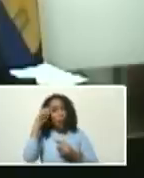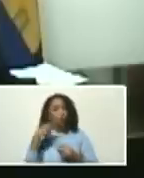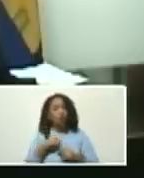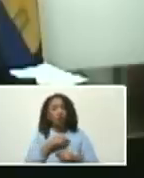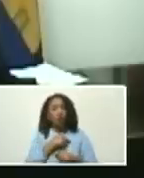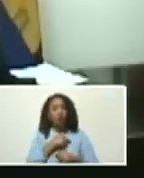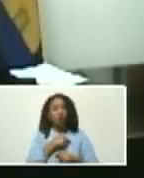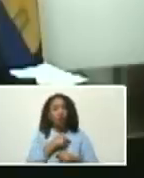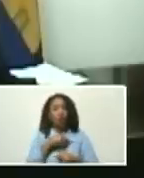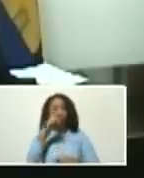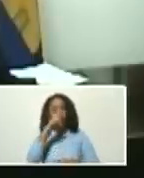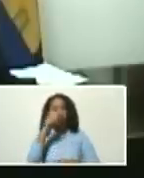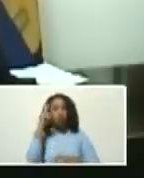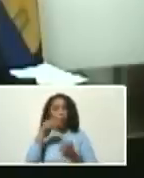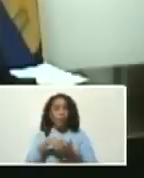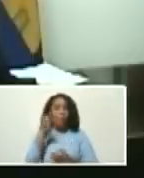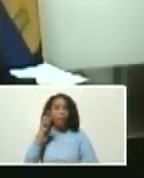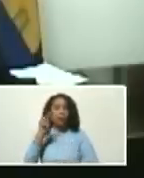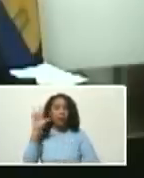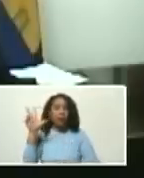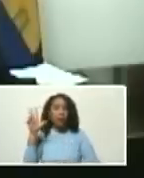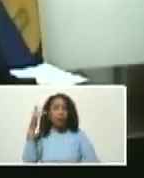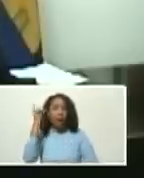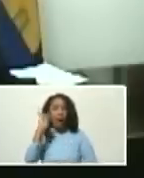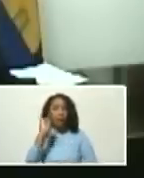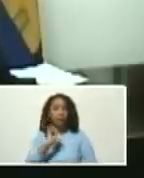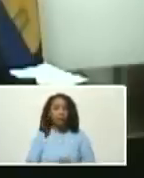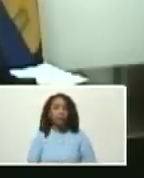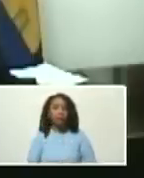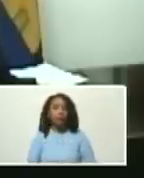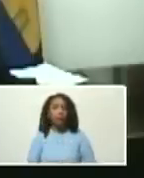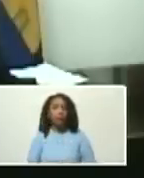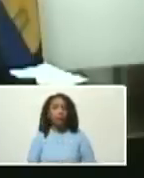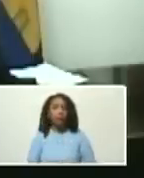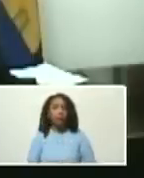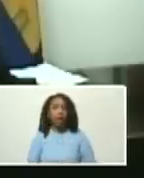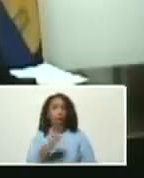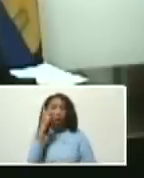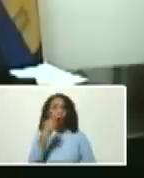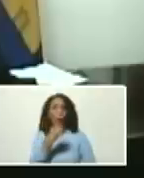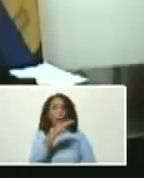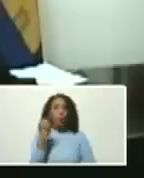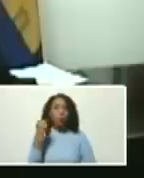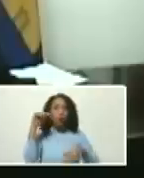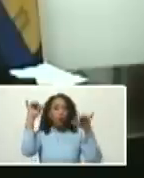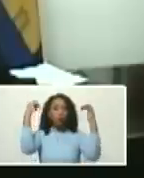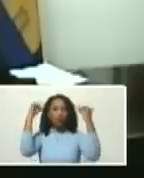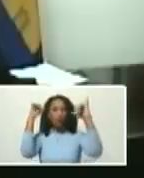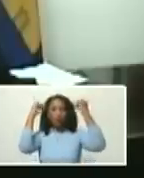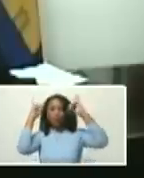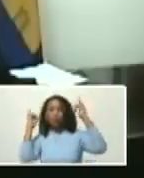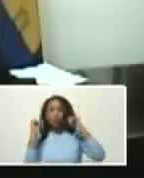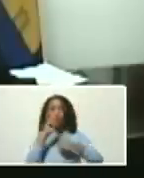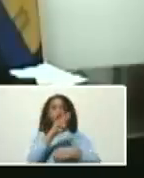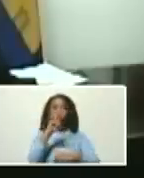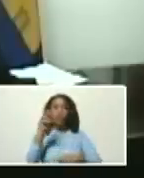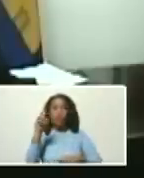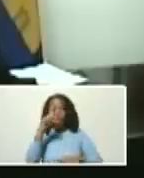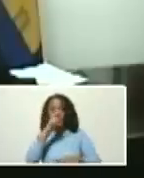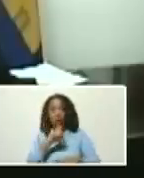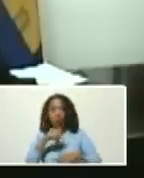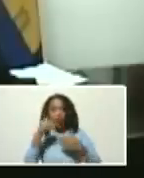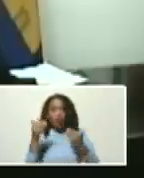en el año 23 presidente tenemos el compromiso de celebrar los 200 años